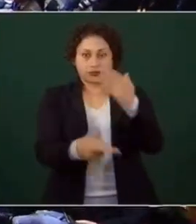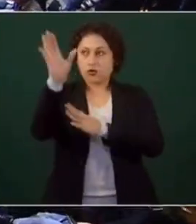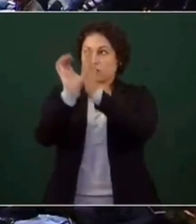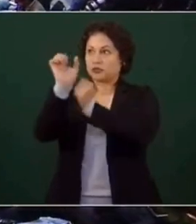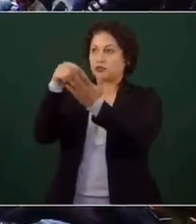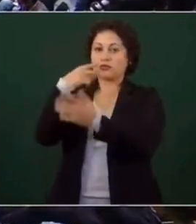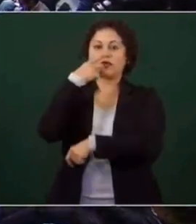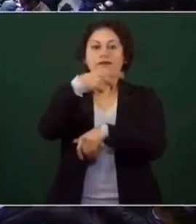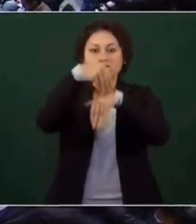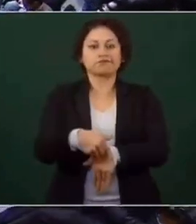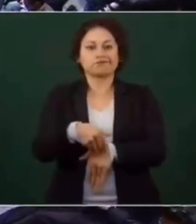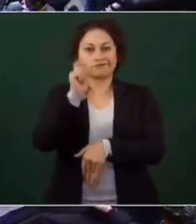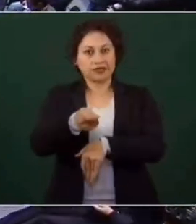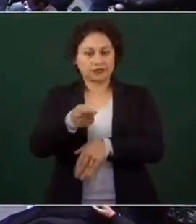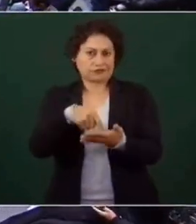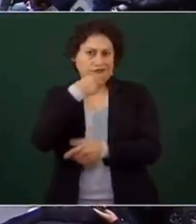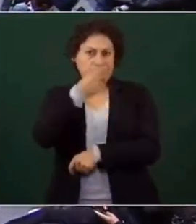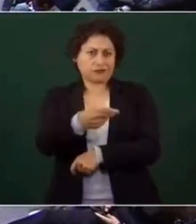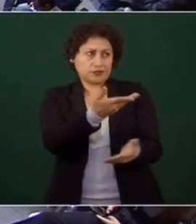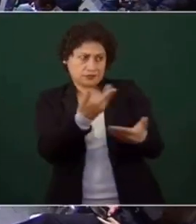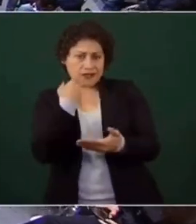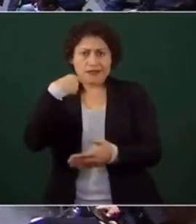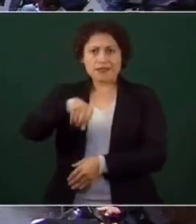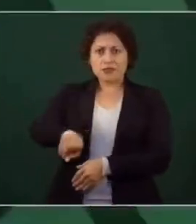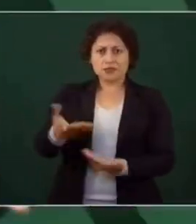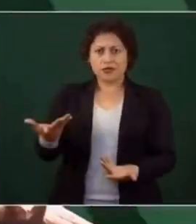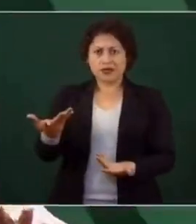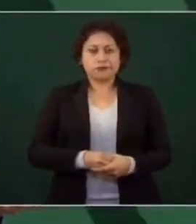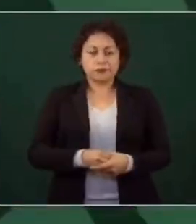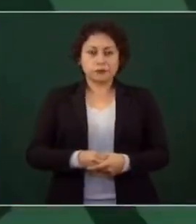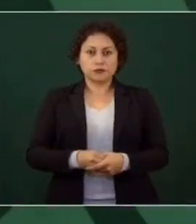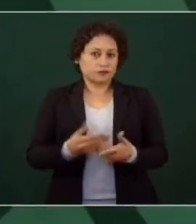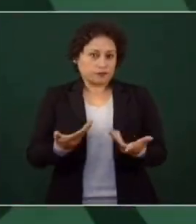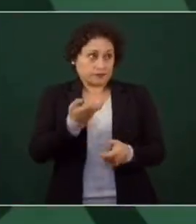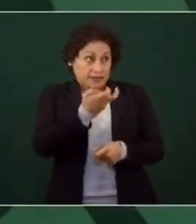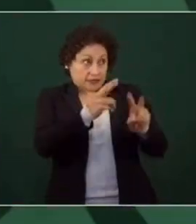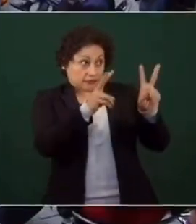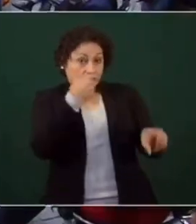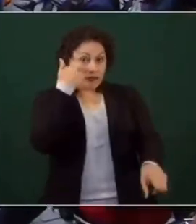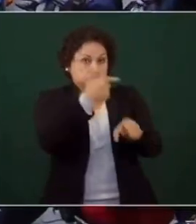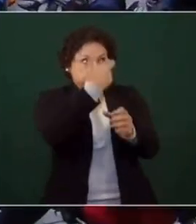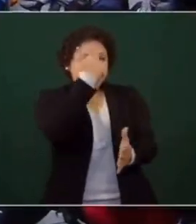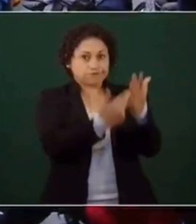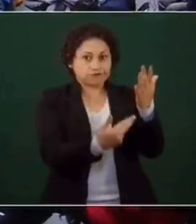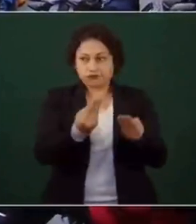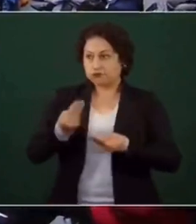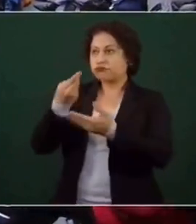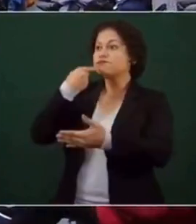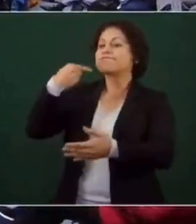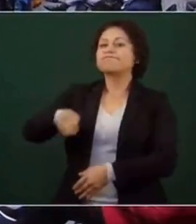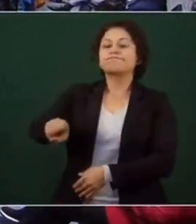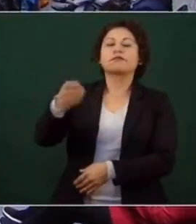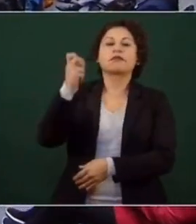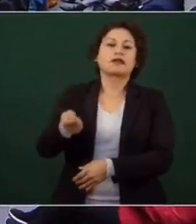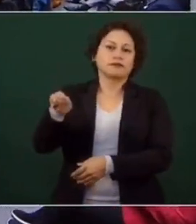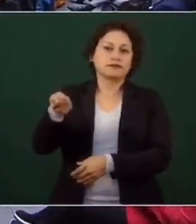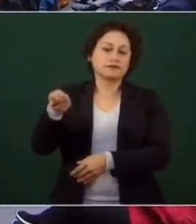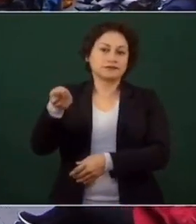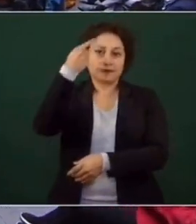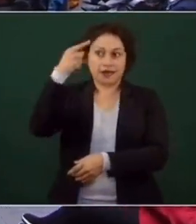lo que procede es presentar una denuncia, judicializar el caso para que la instancia competente,